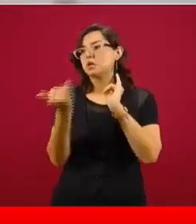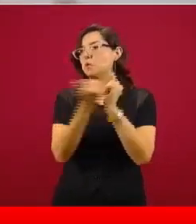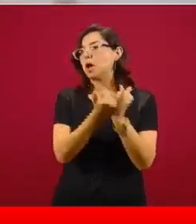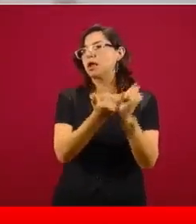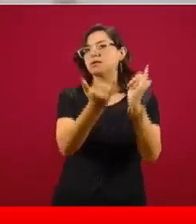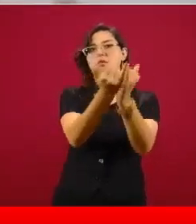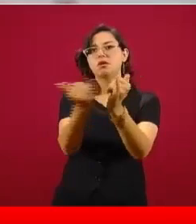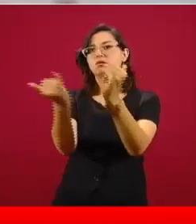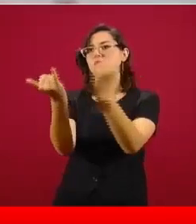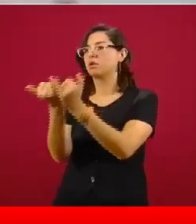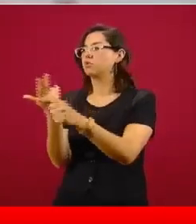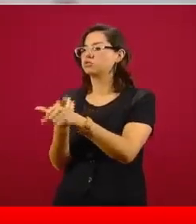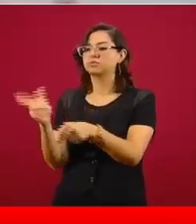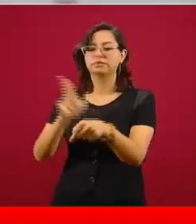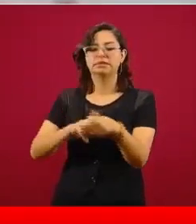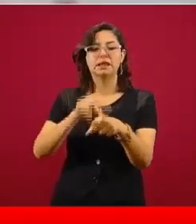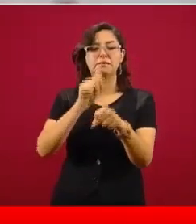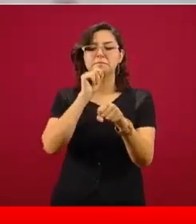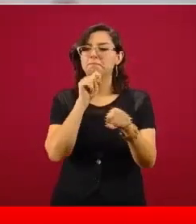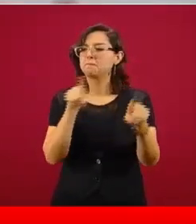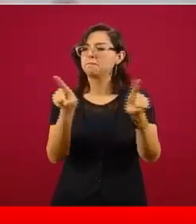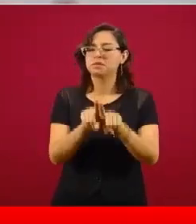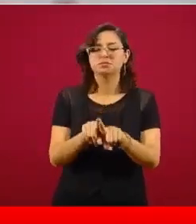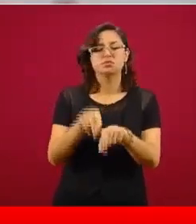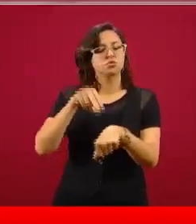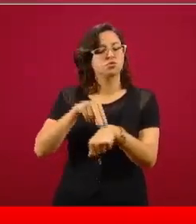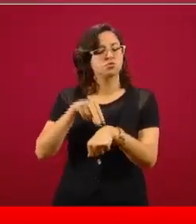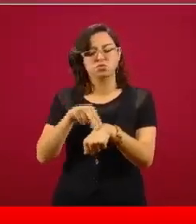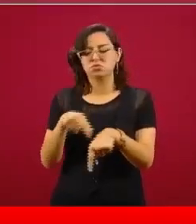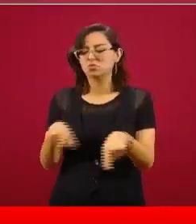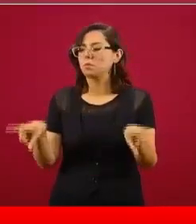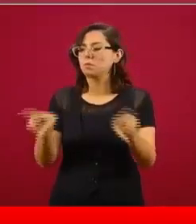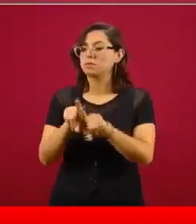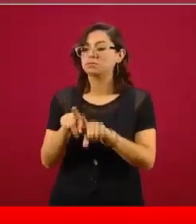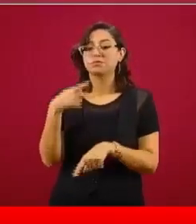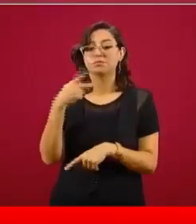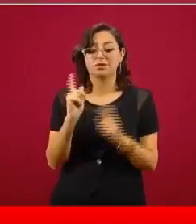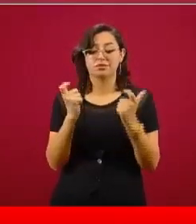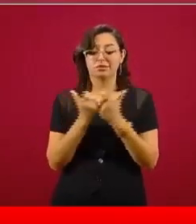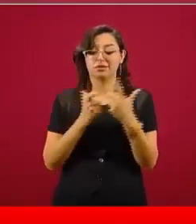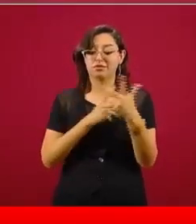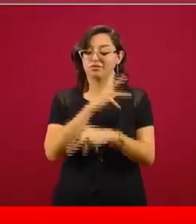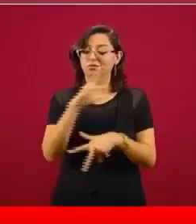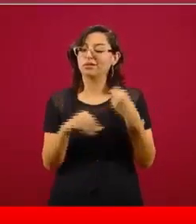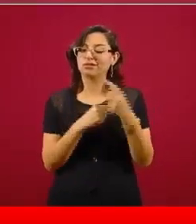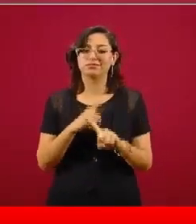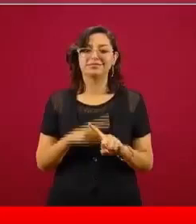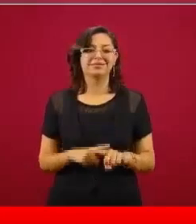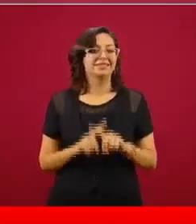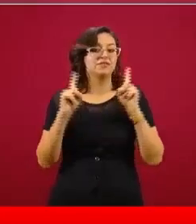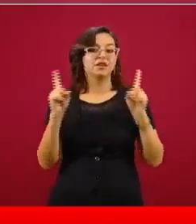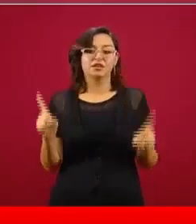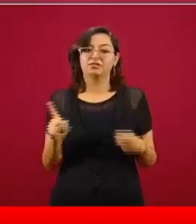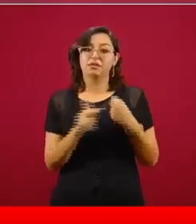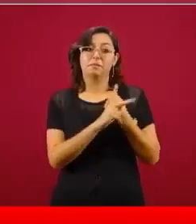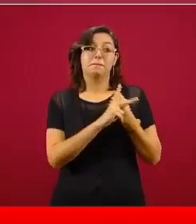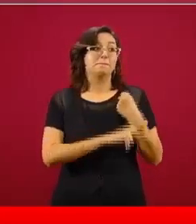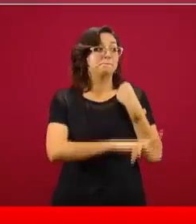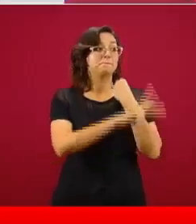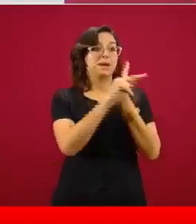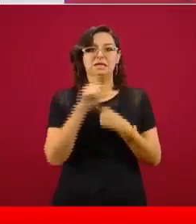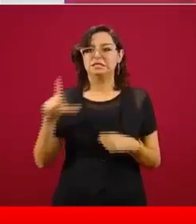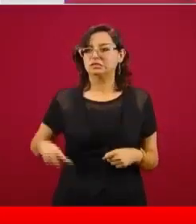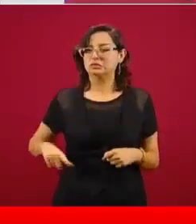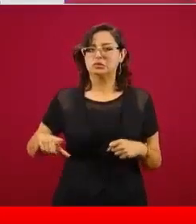tratamientos, los mismos procedimientos, la misma atención médica, pero los impactos de la economía se atienden diferente. Ahí cada gobierno ve